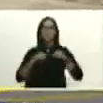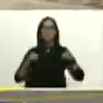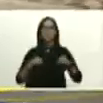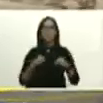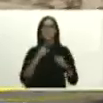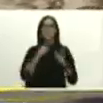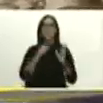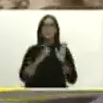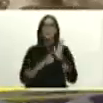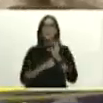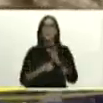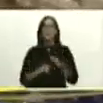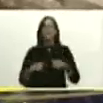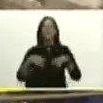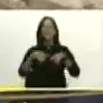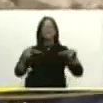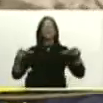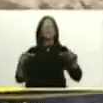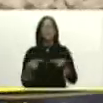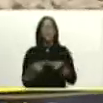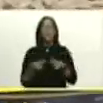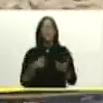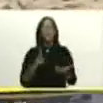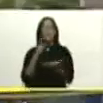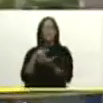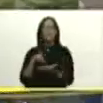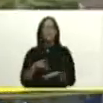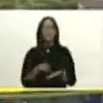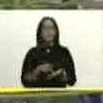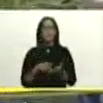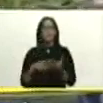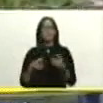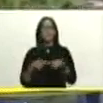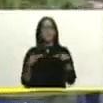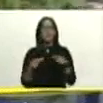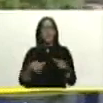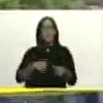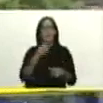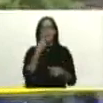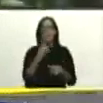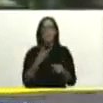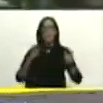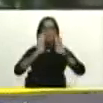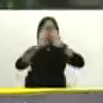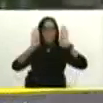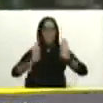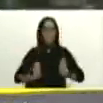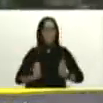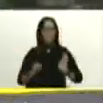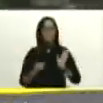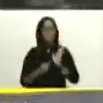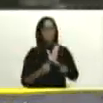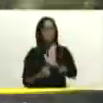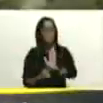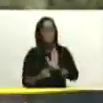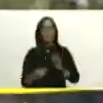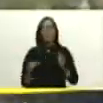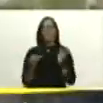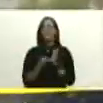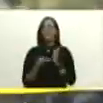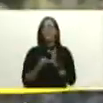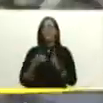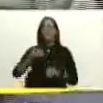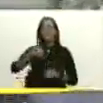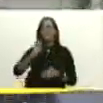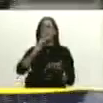las situaciones que se presenten en esa zona. Aquí podemos ver los mapas donde tenemos los despliegues en